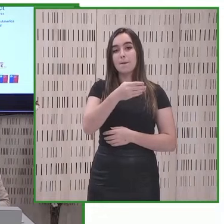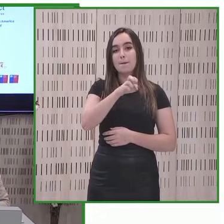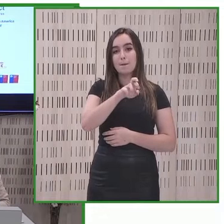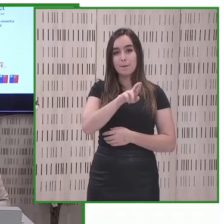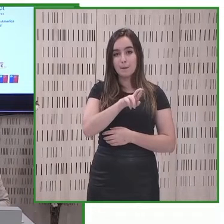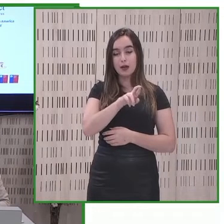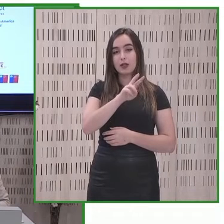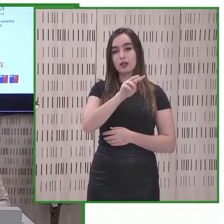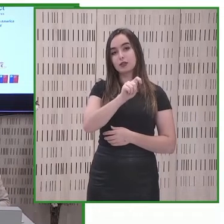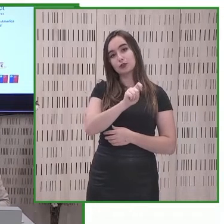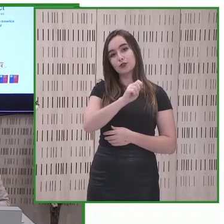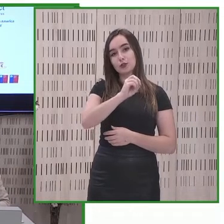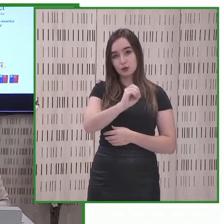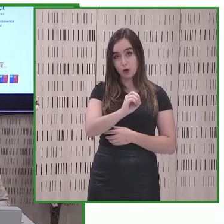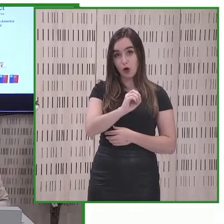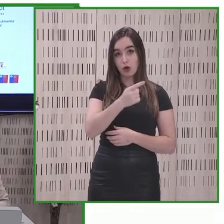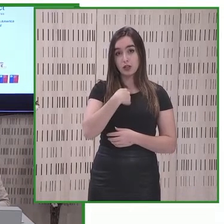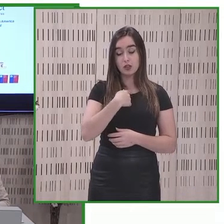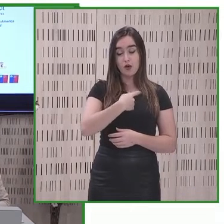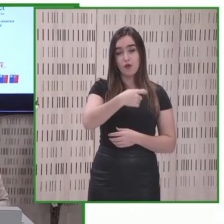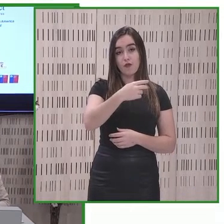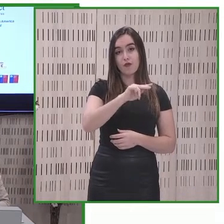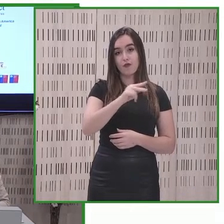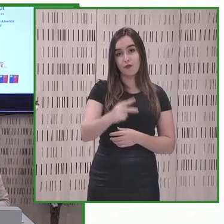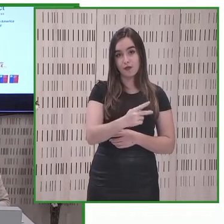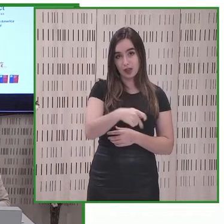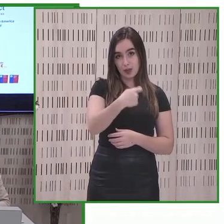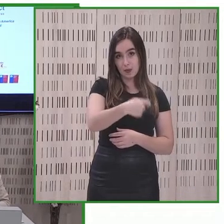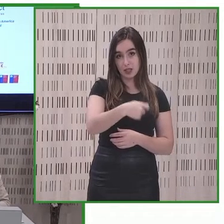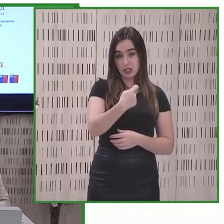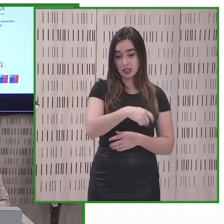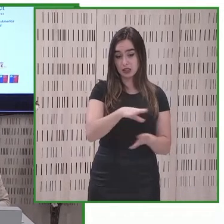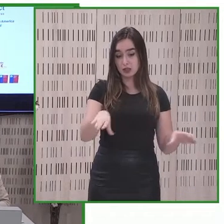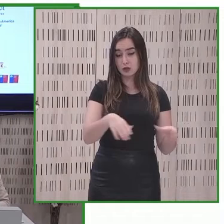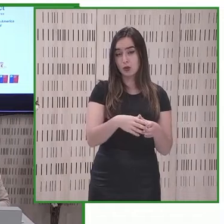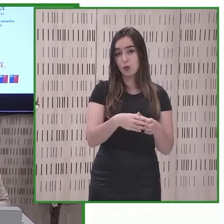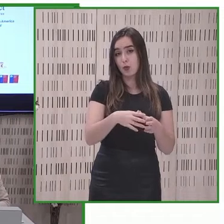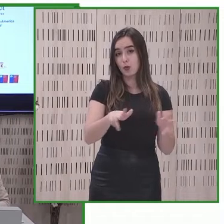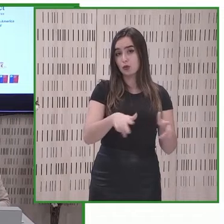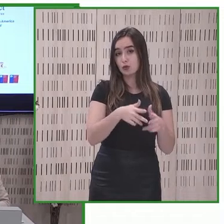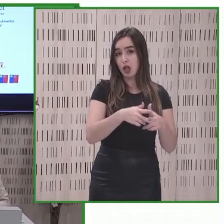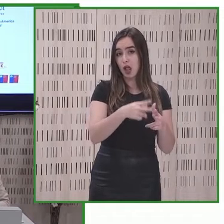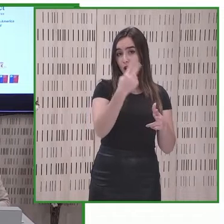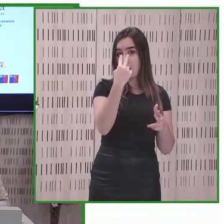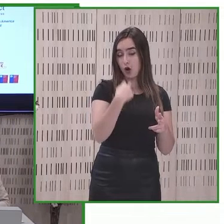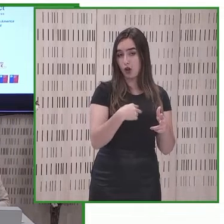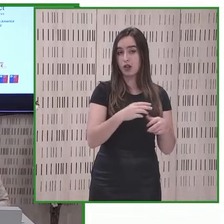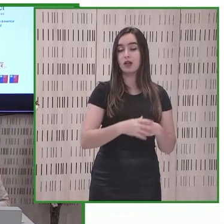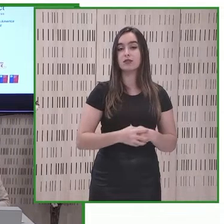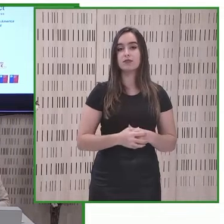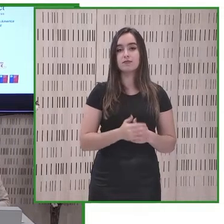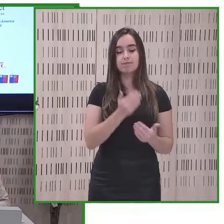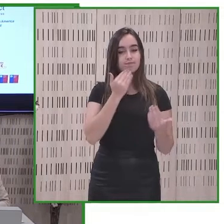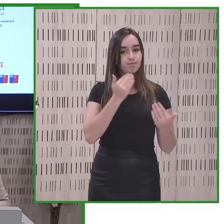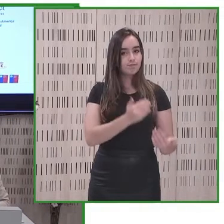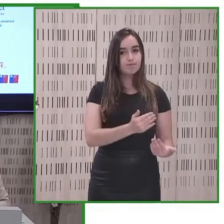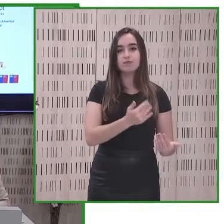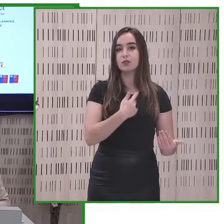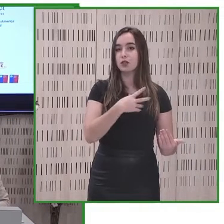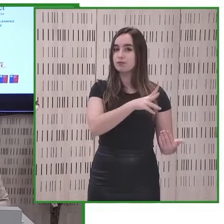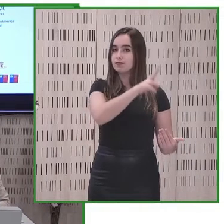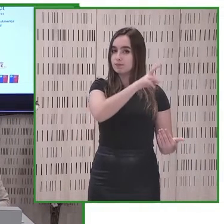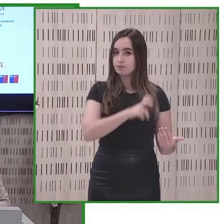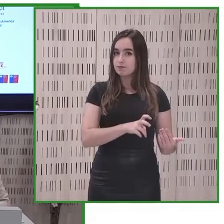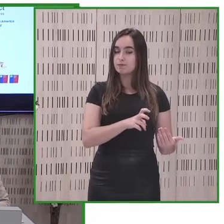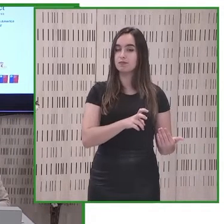grupo social 11 y vicepresidente ejecutivo de fundación 11 alberto para nosotros es un honor contar contigo hoy y que